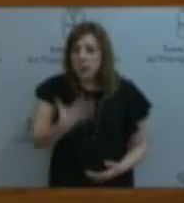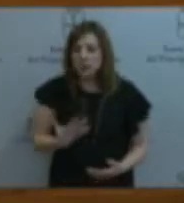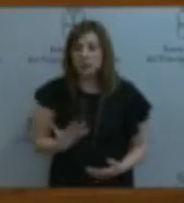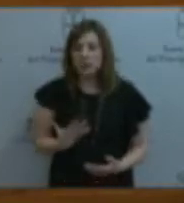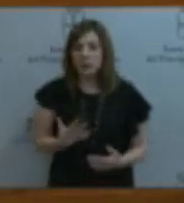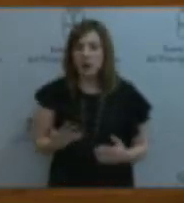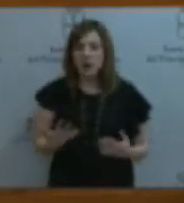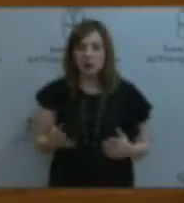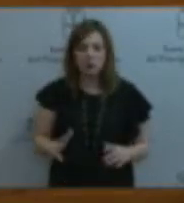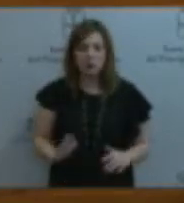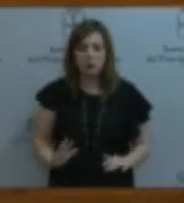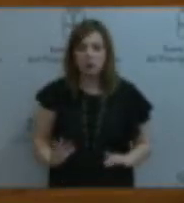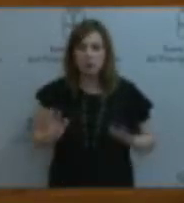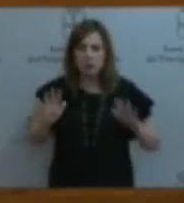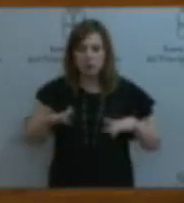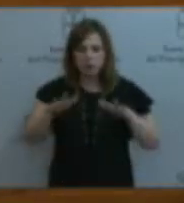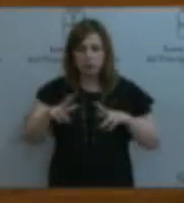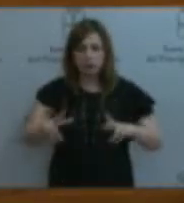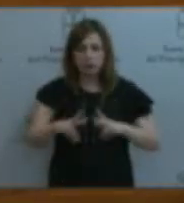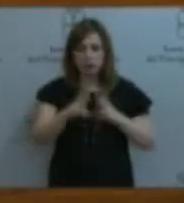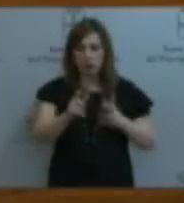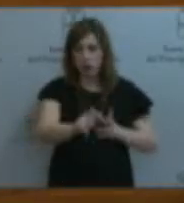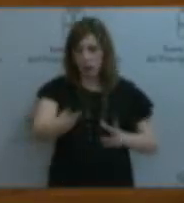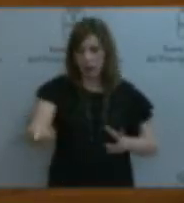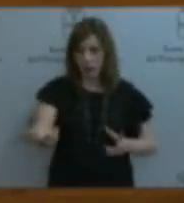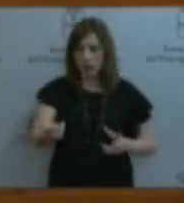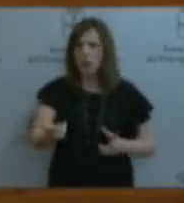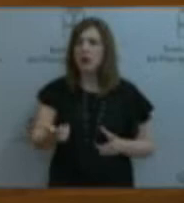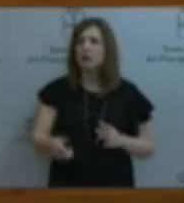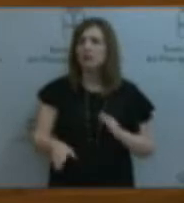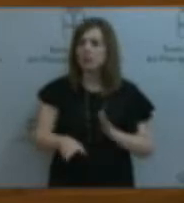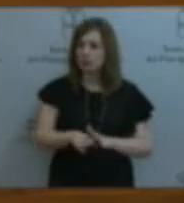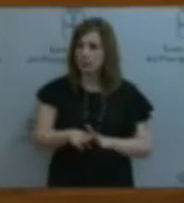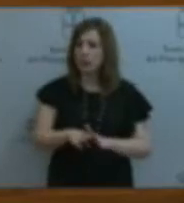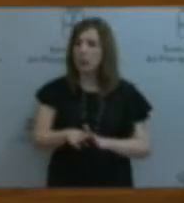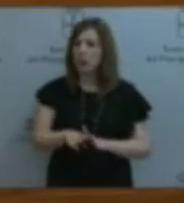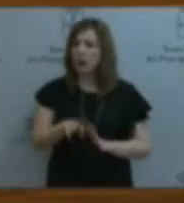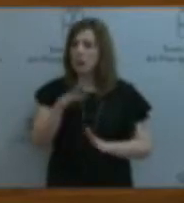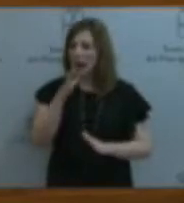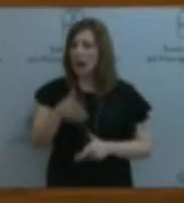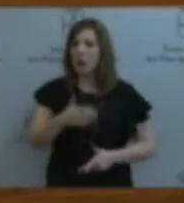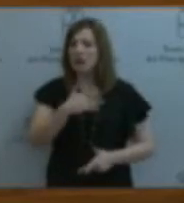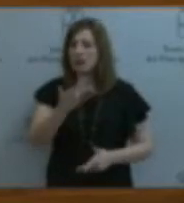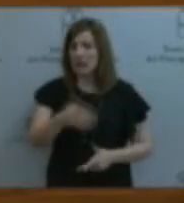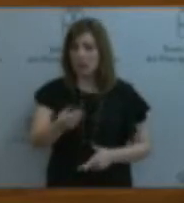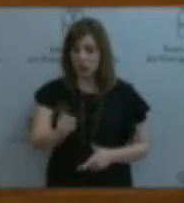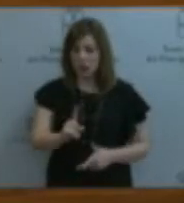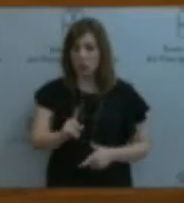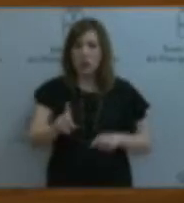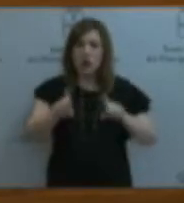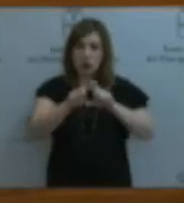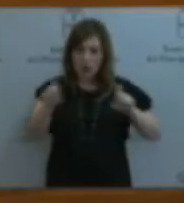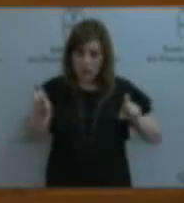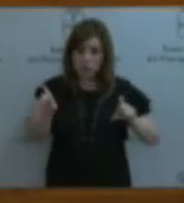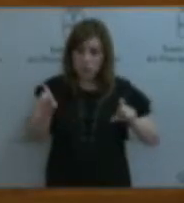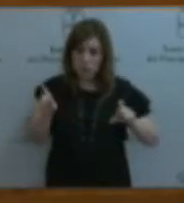social es la que sigue poniendo resistencia a consentir la pésima gestión de un organismo empañado